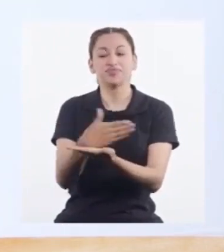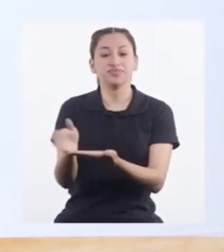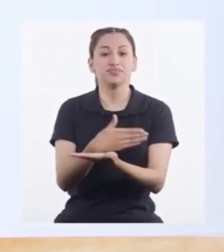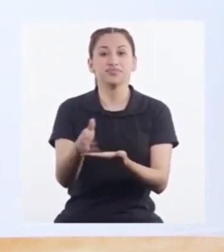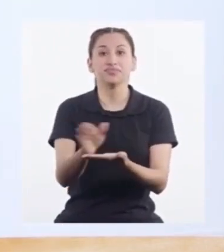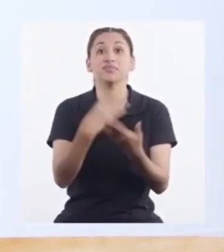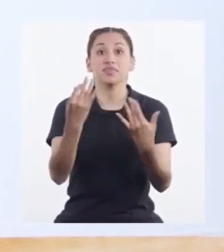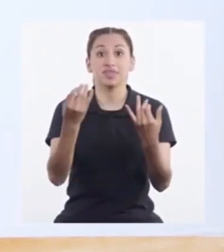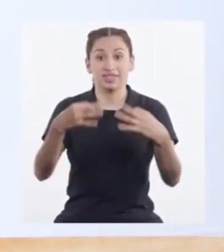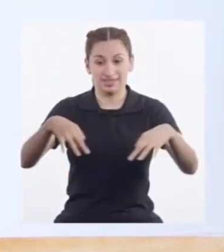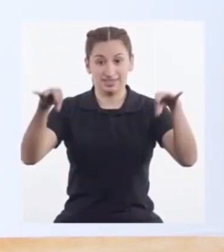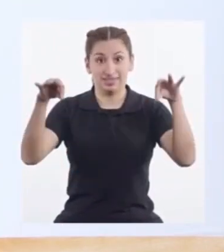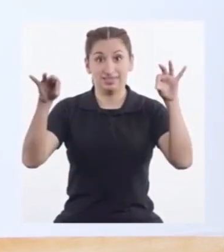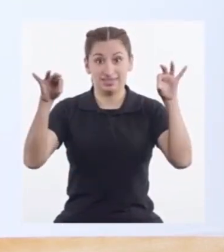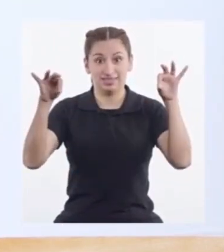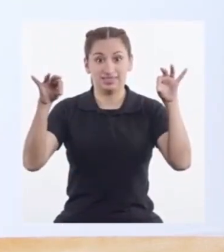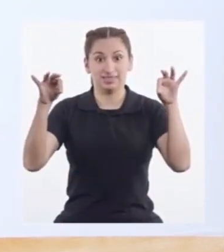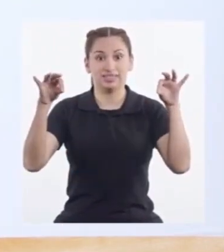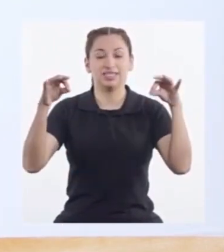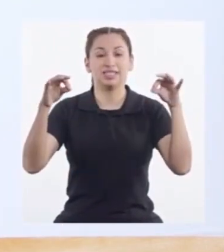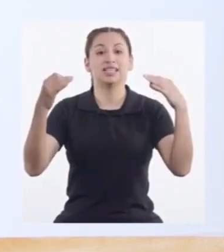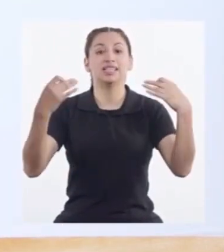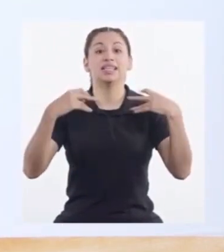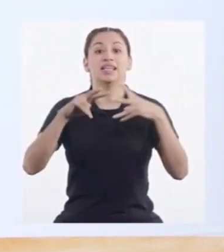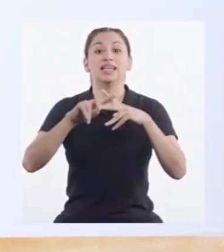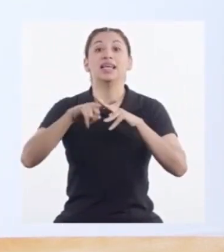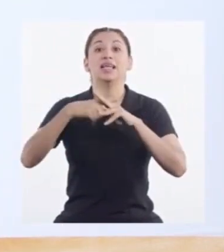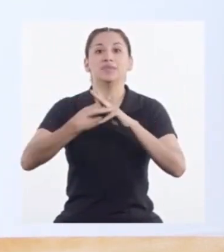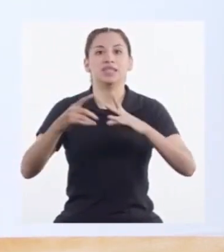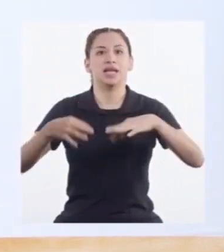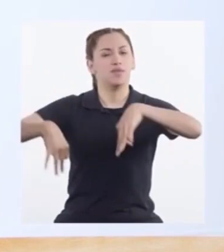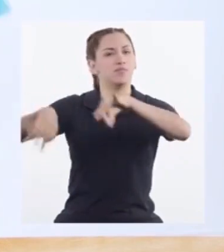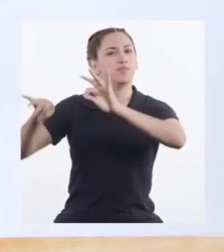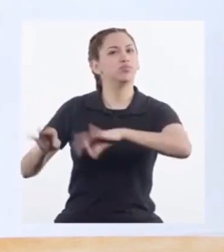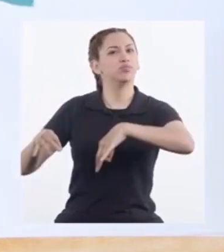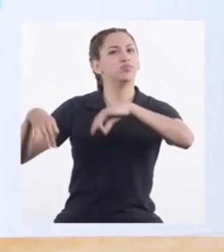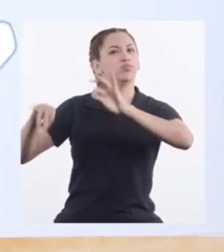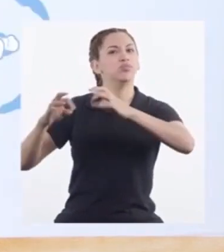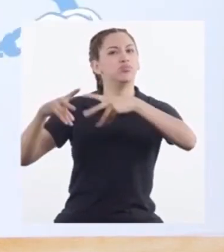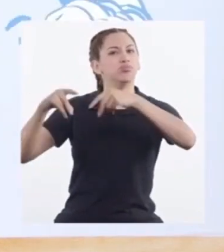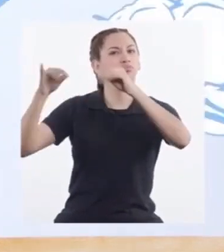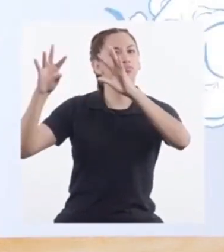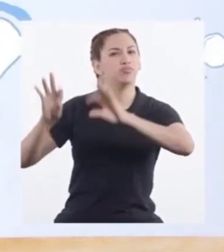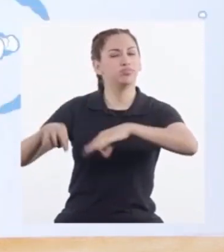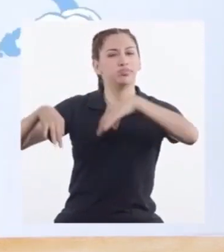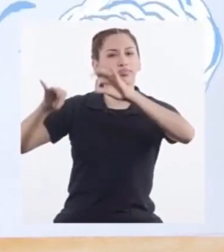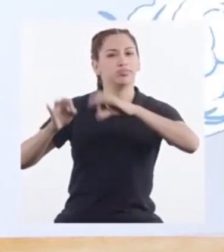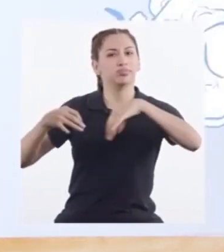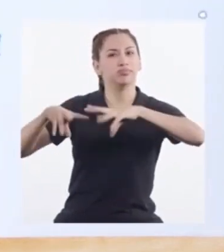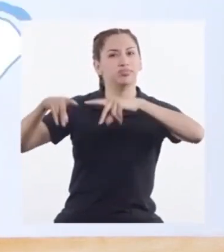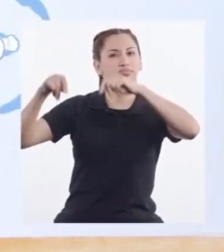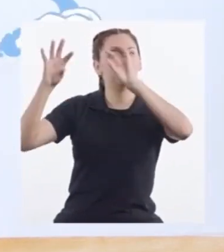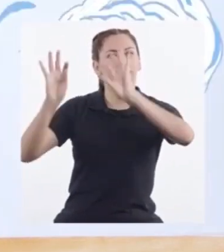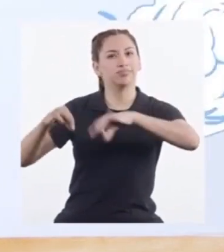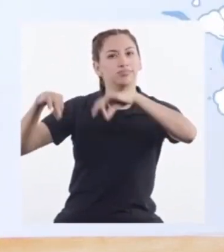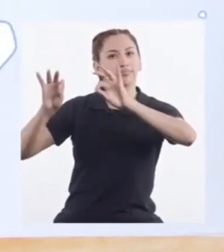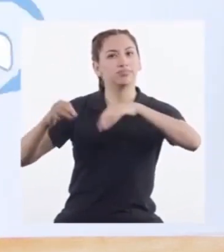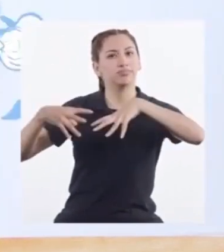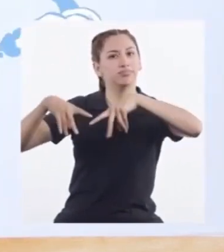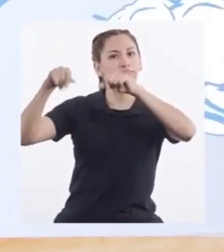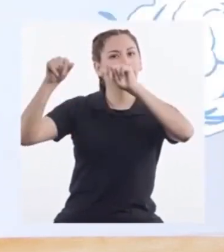ahora Agarramos nuestra toalla Con las dos manos Y vamos a empezar a sacudirla Va Uno Primero a lado